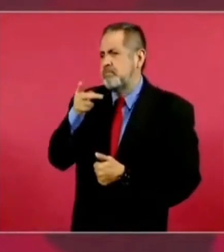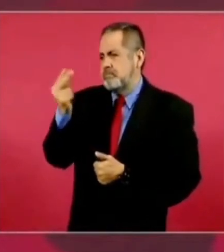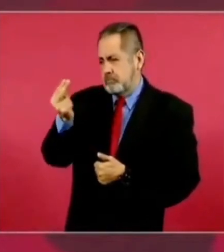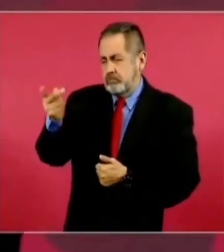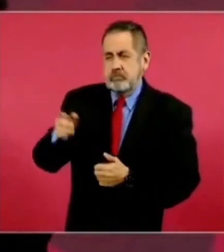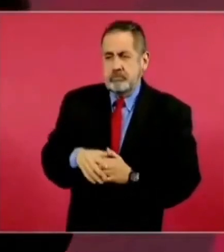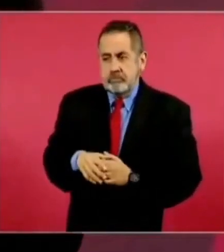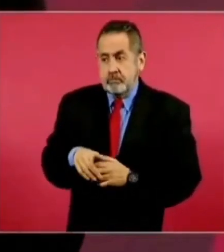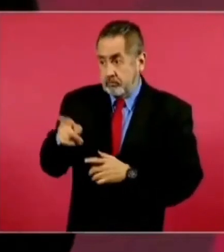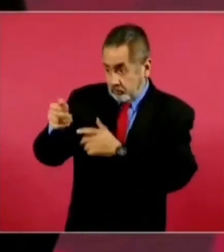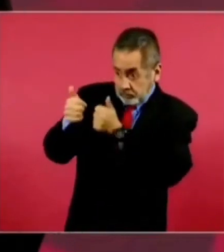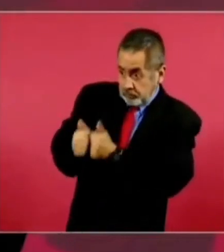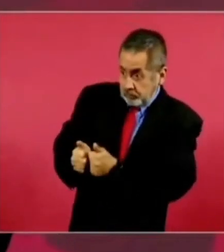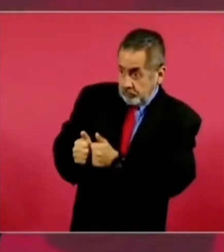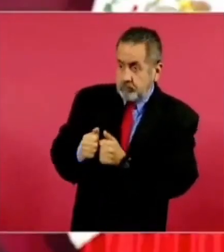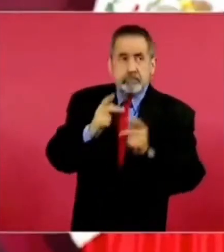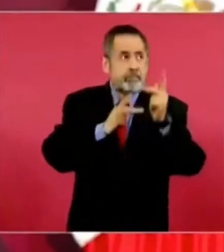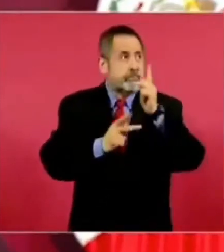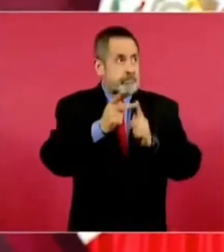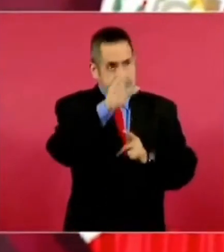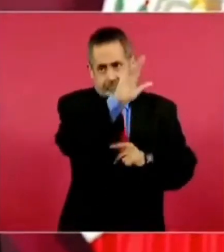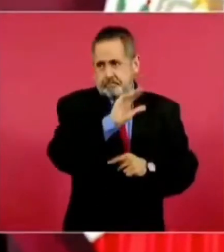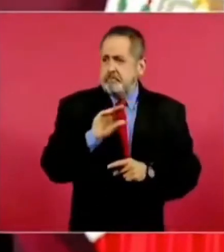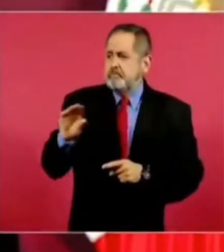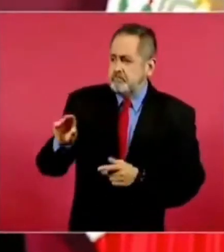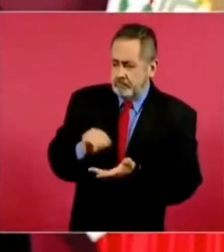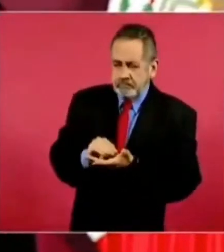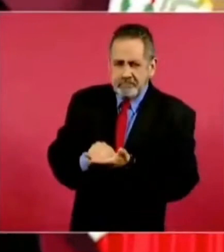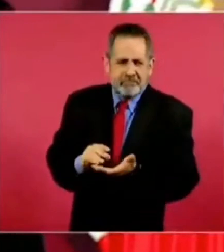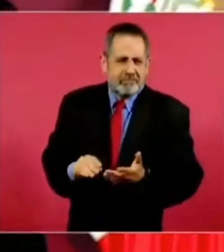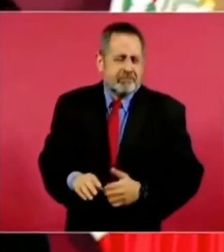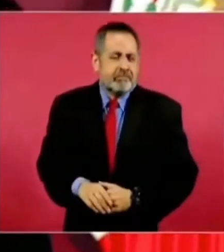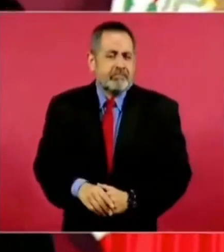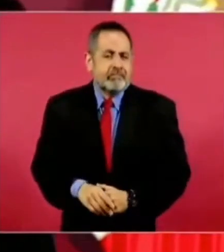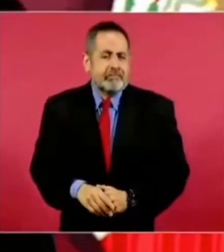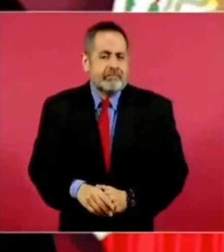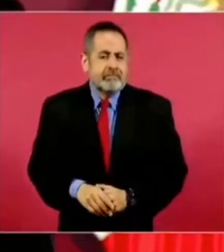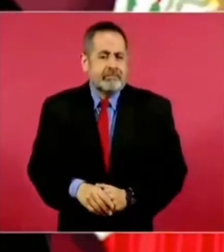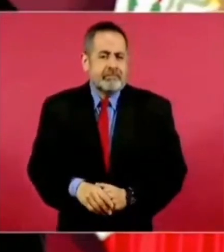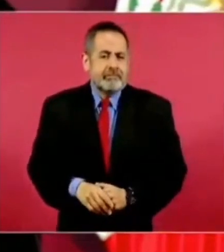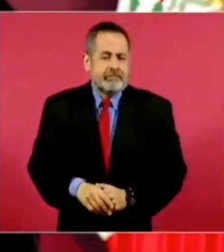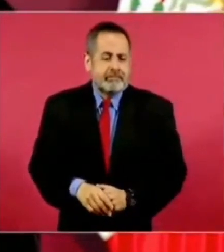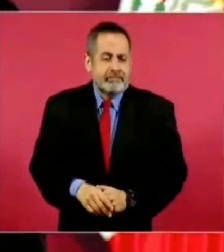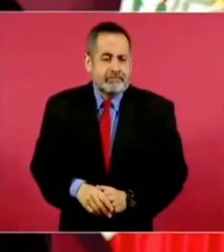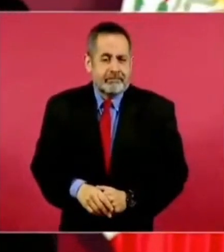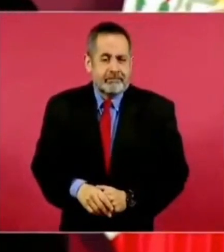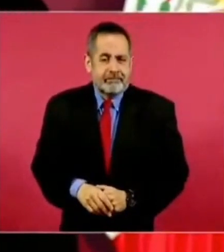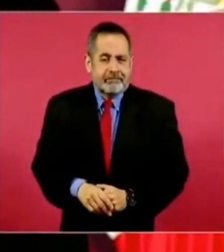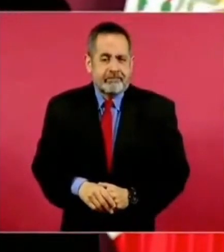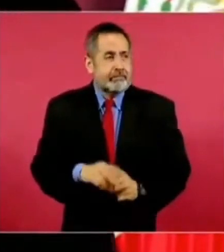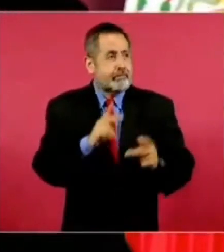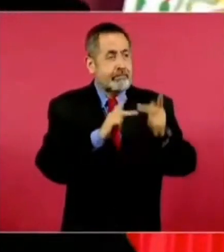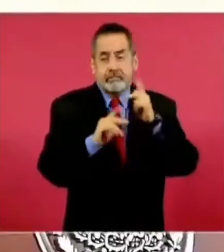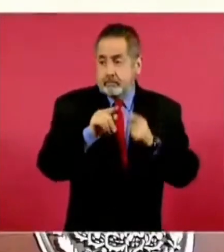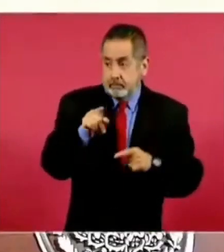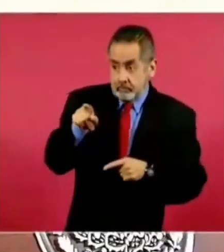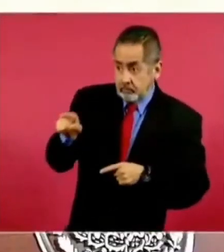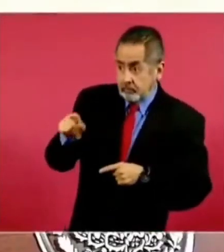foráneo dependía mucho